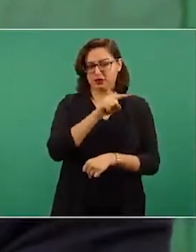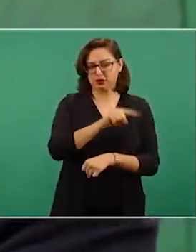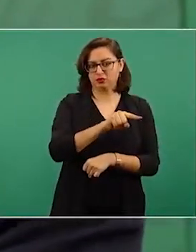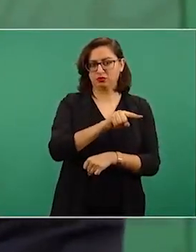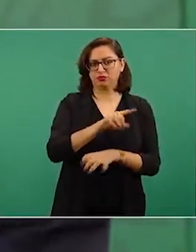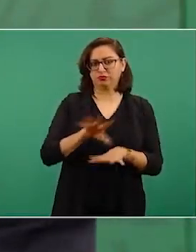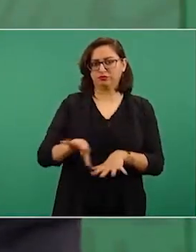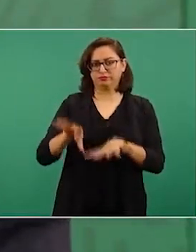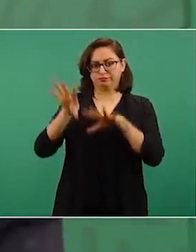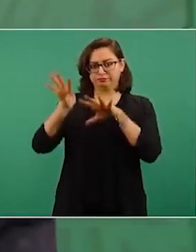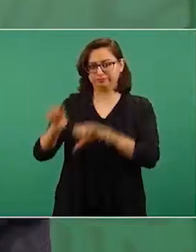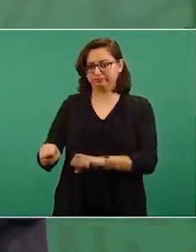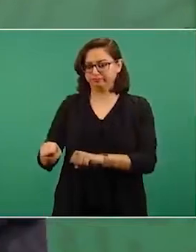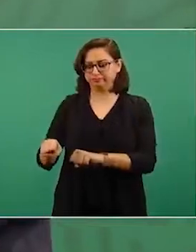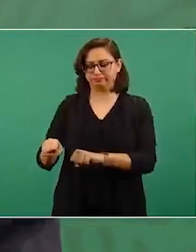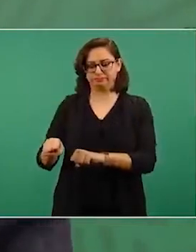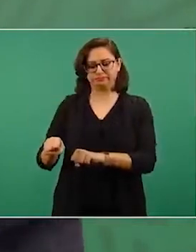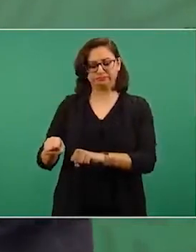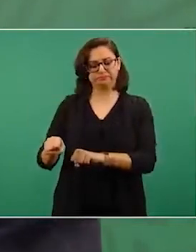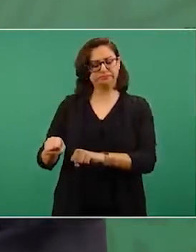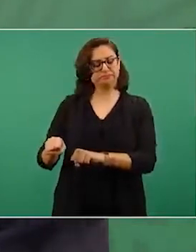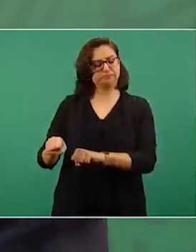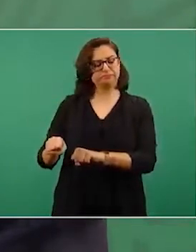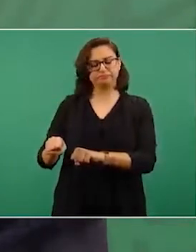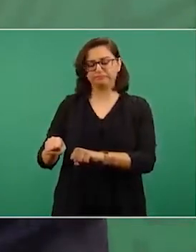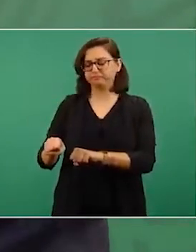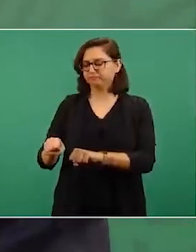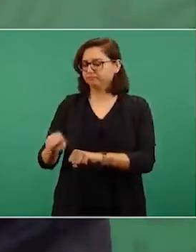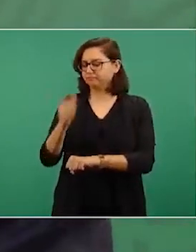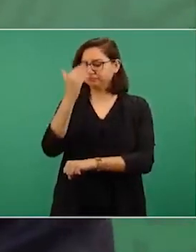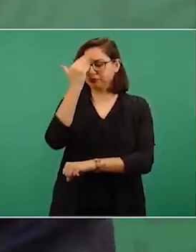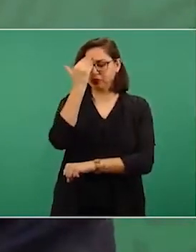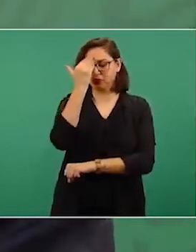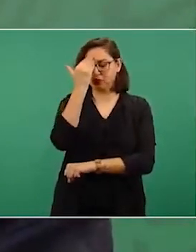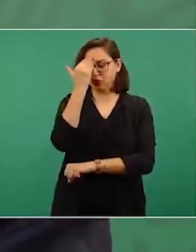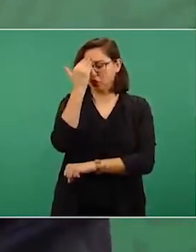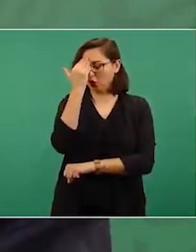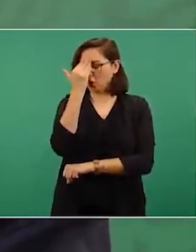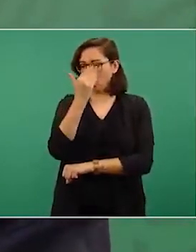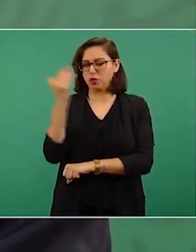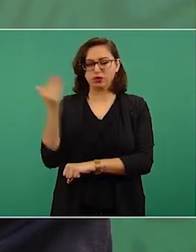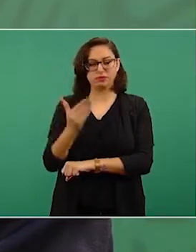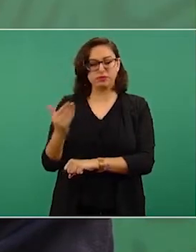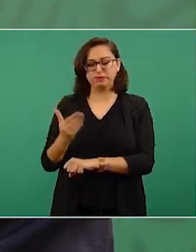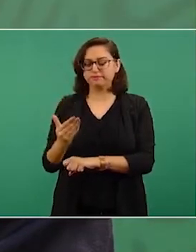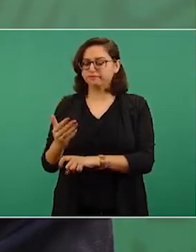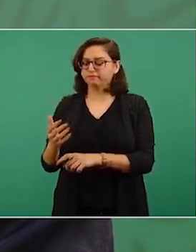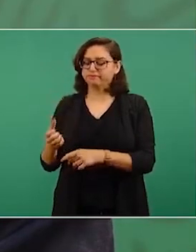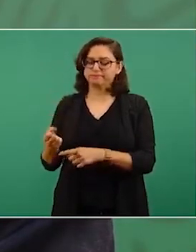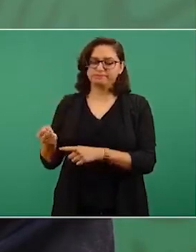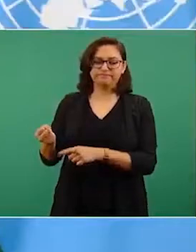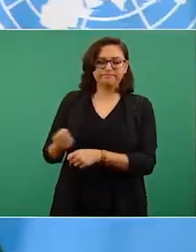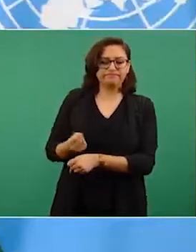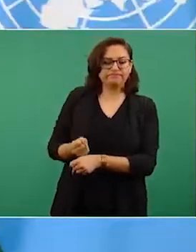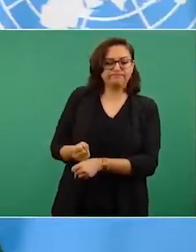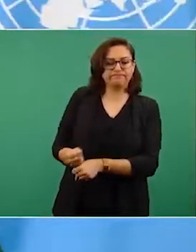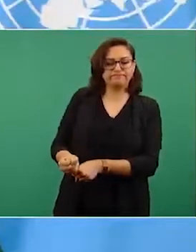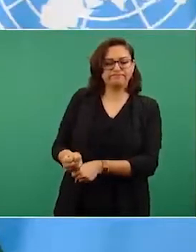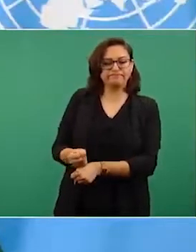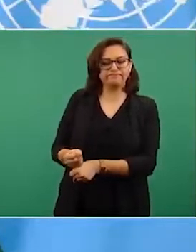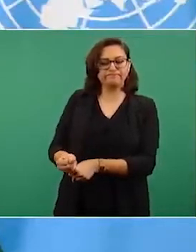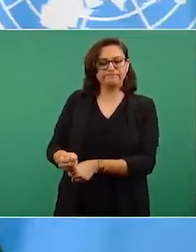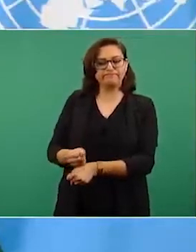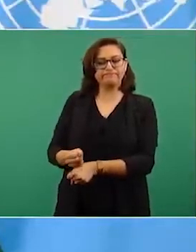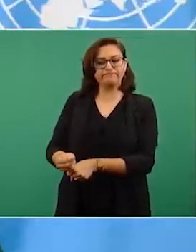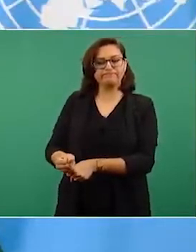Fue brutalmente tratada y asesinada. Es un